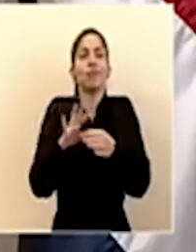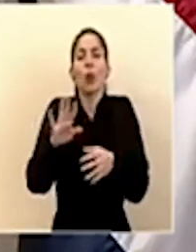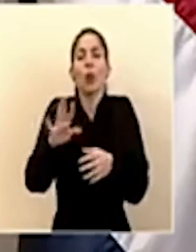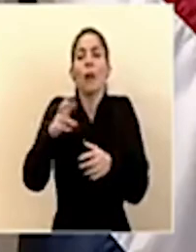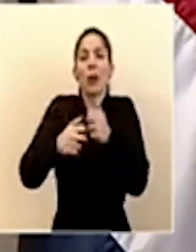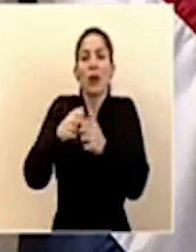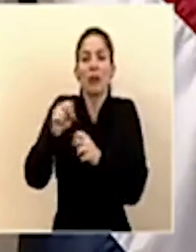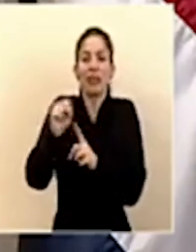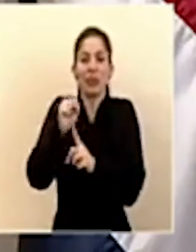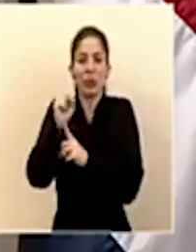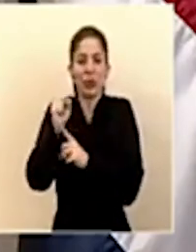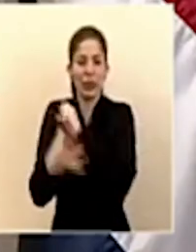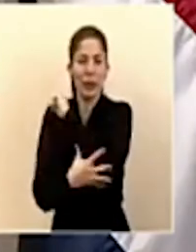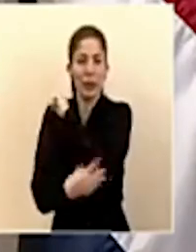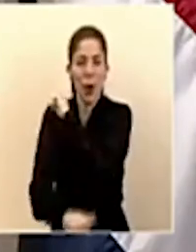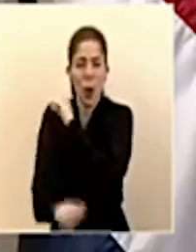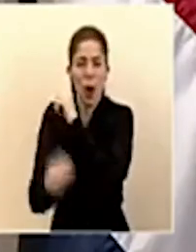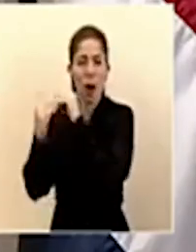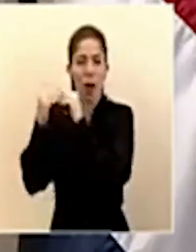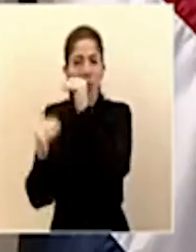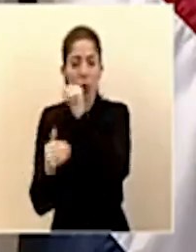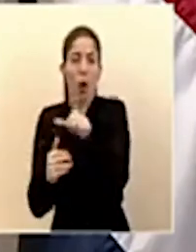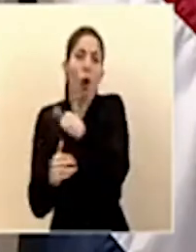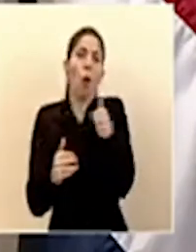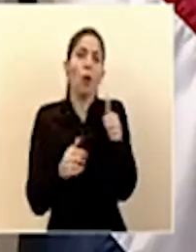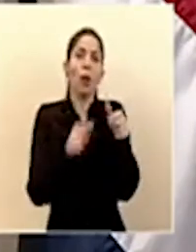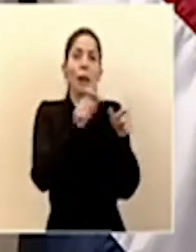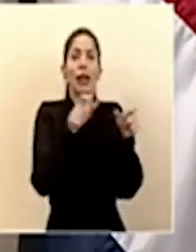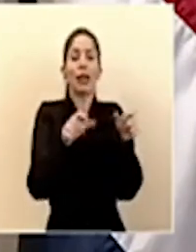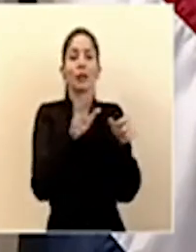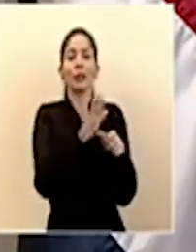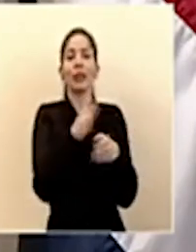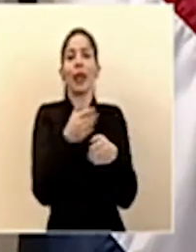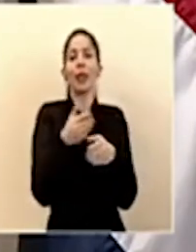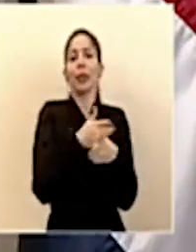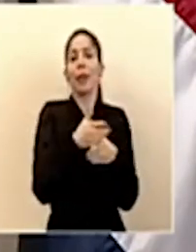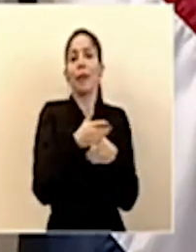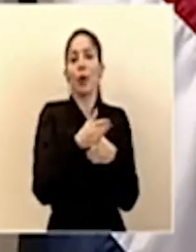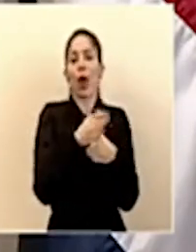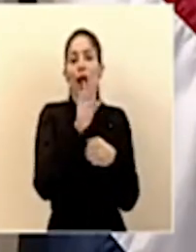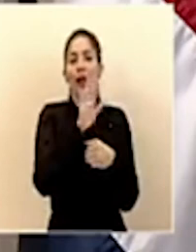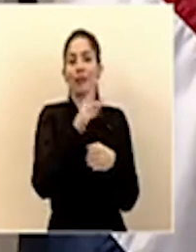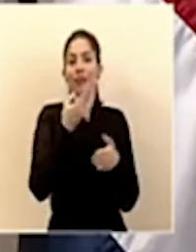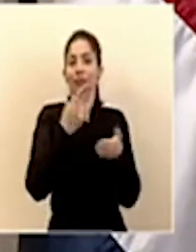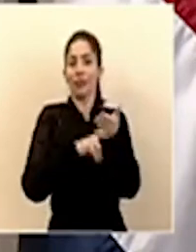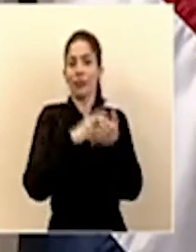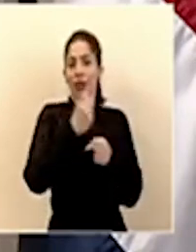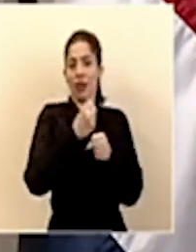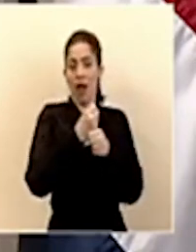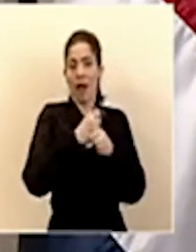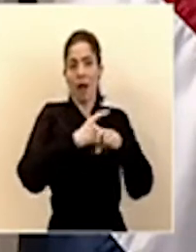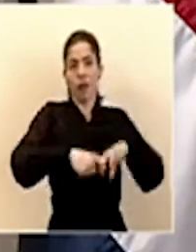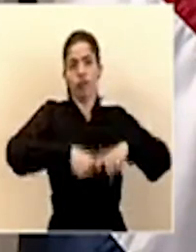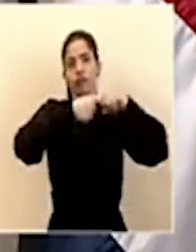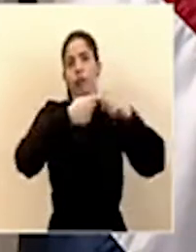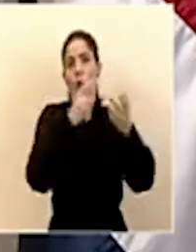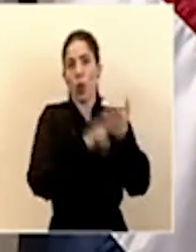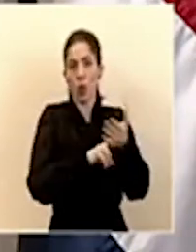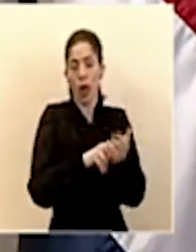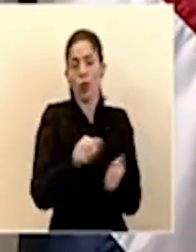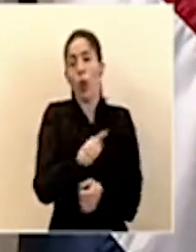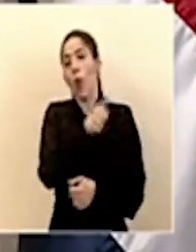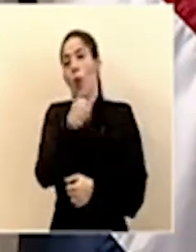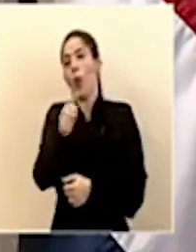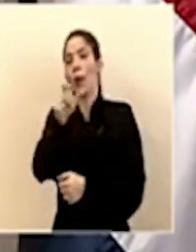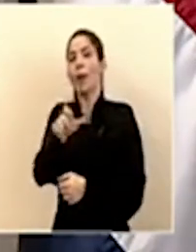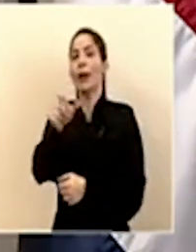vulnerabilidad, de pobreza, desigualdad. Otras personas que temporalmente han visto su contrato laboral suspendido. Otras que